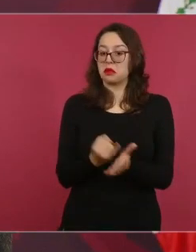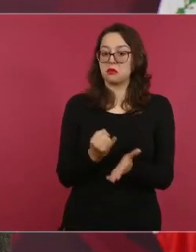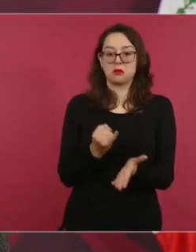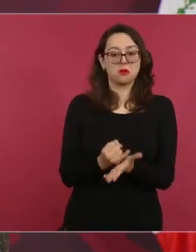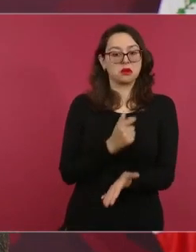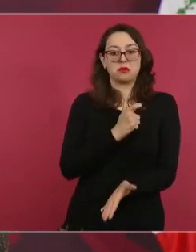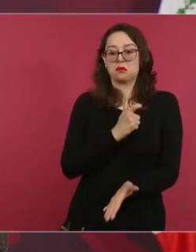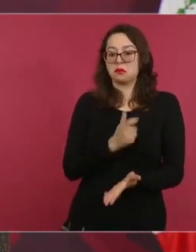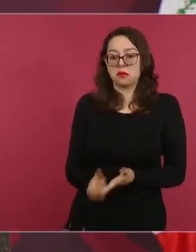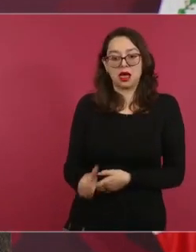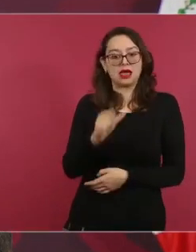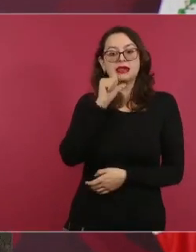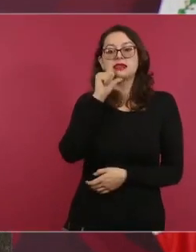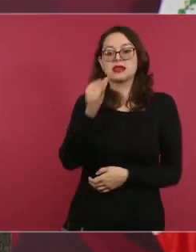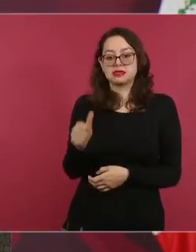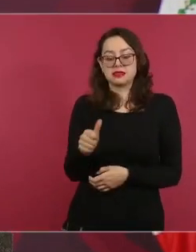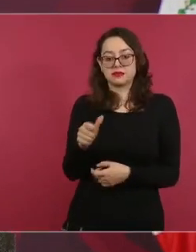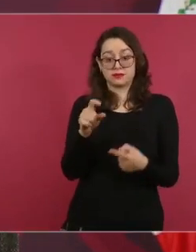¿Qué no se cobrará?